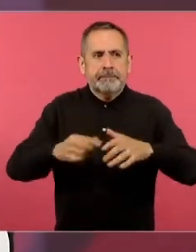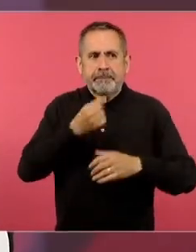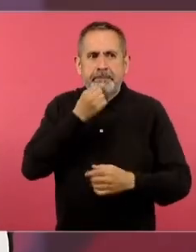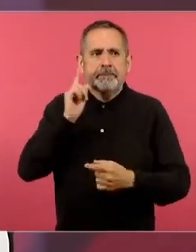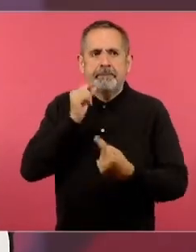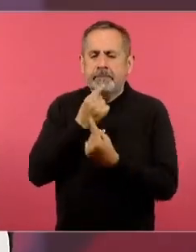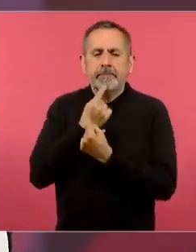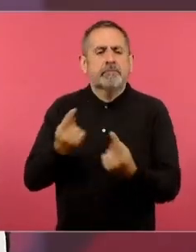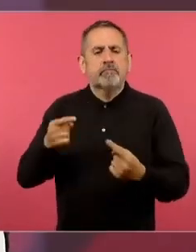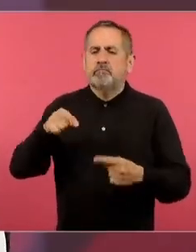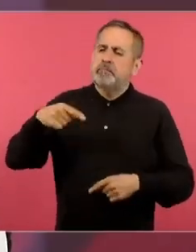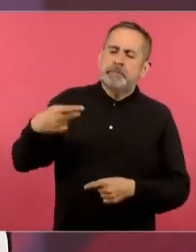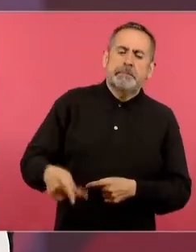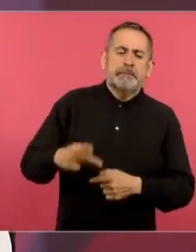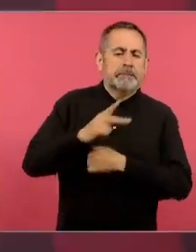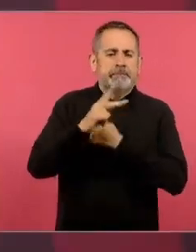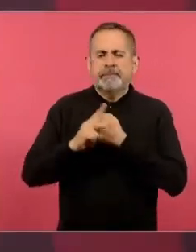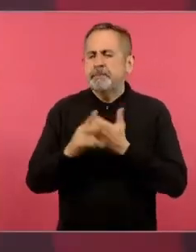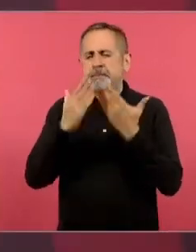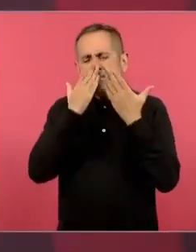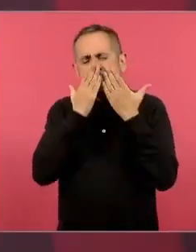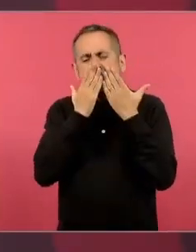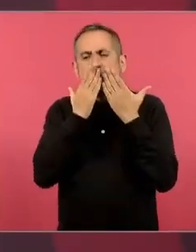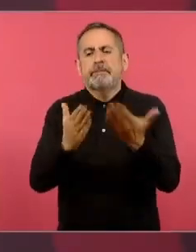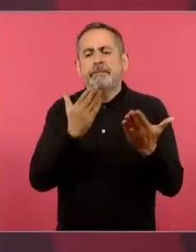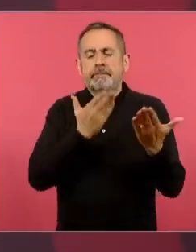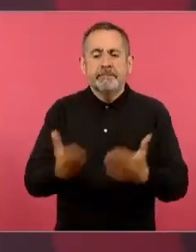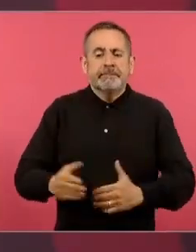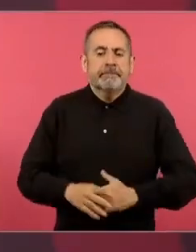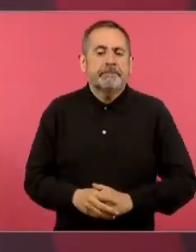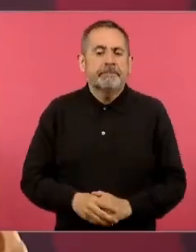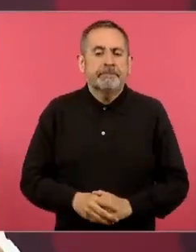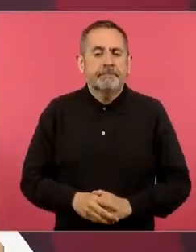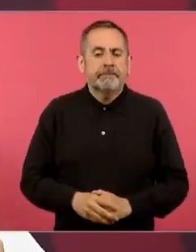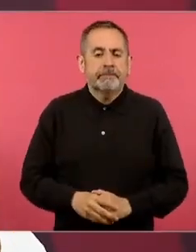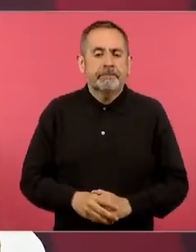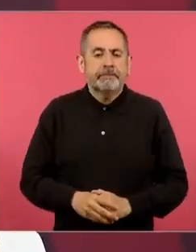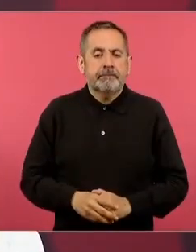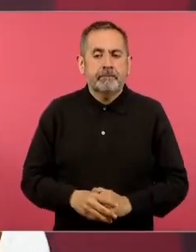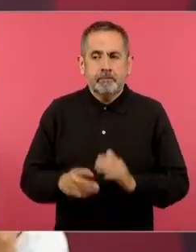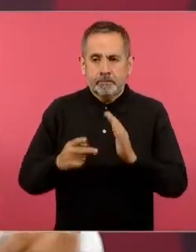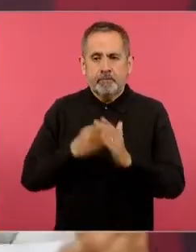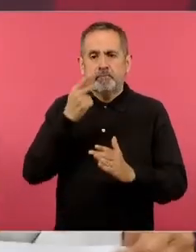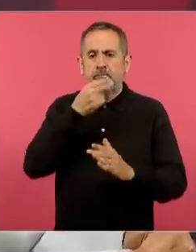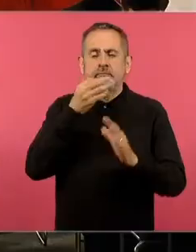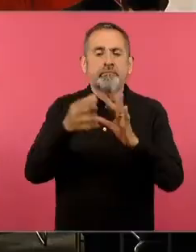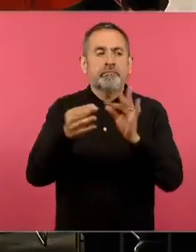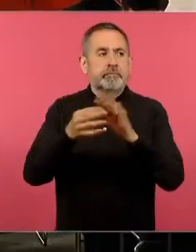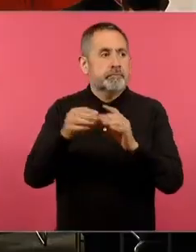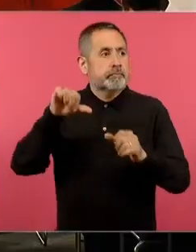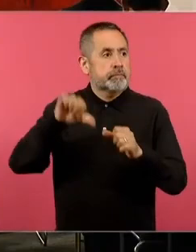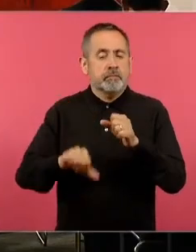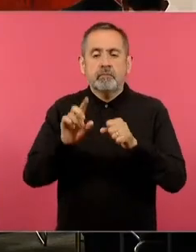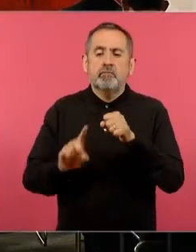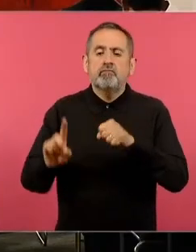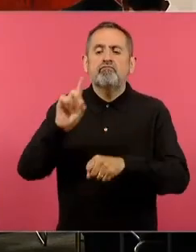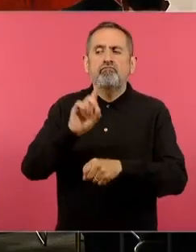niños de este país, serán siempre bienvenidas. Y nuevamente les comento que el día de hoy